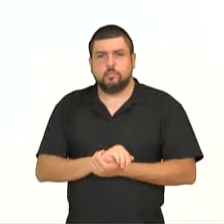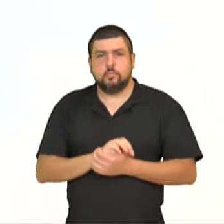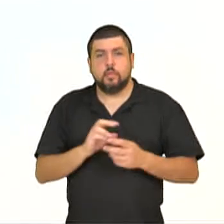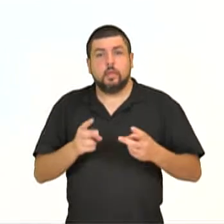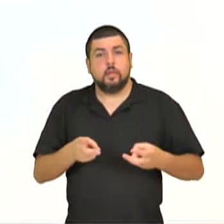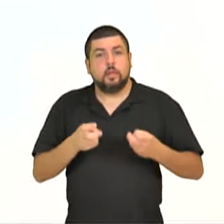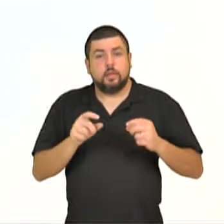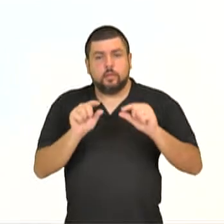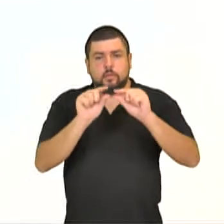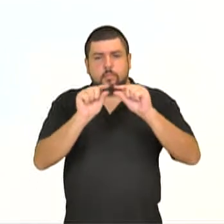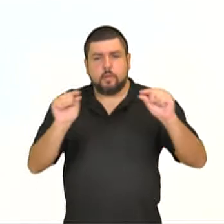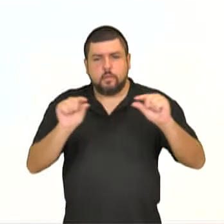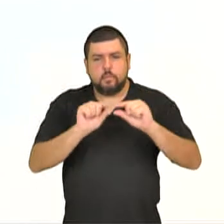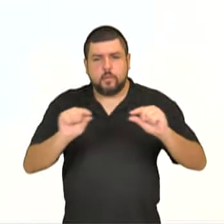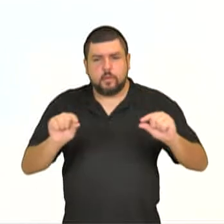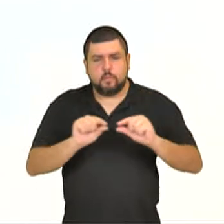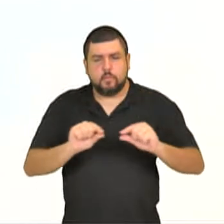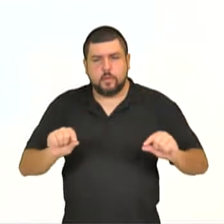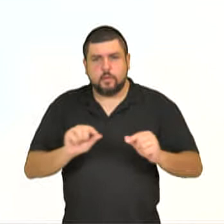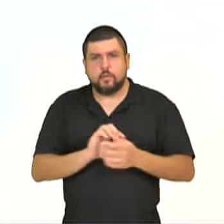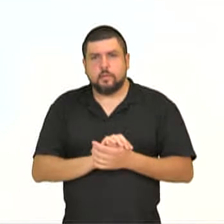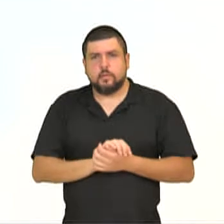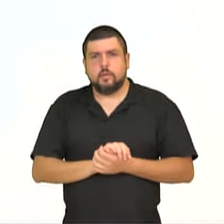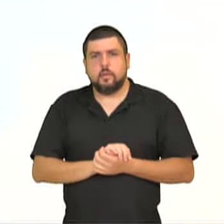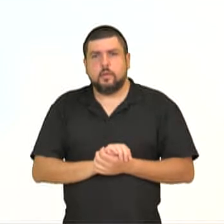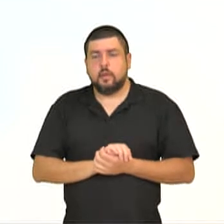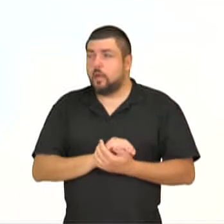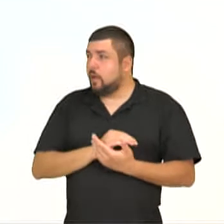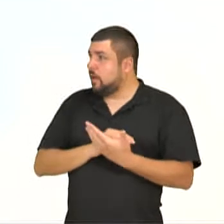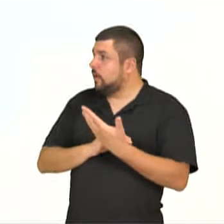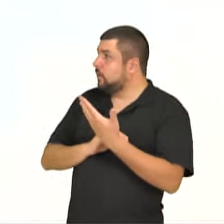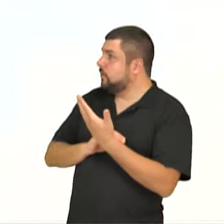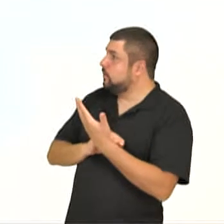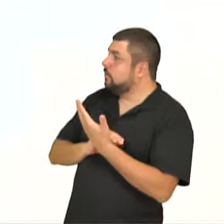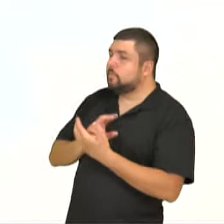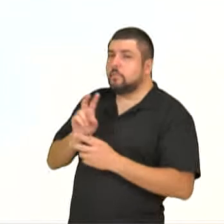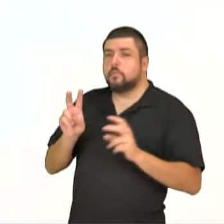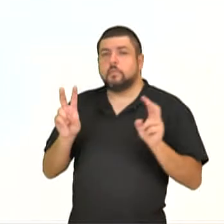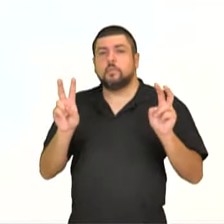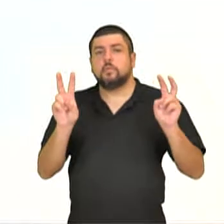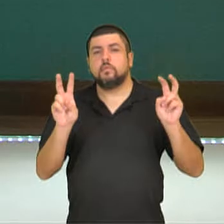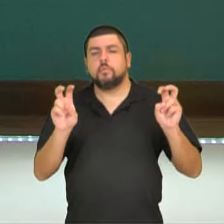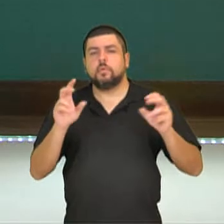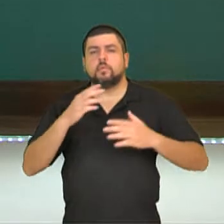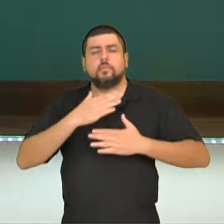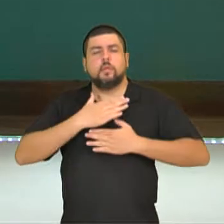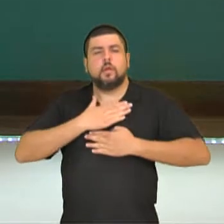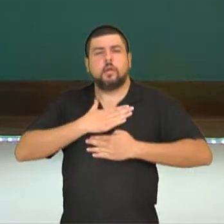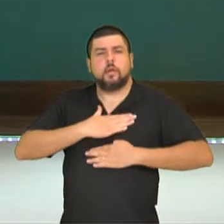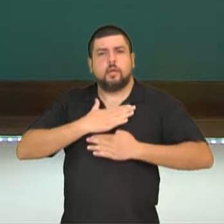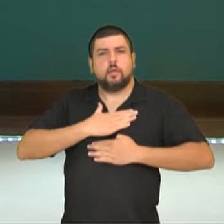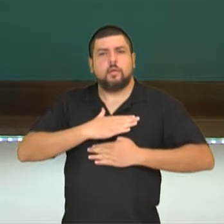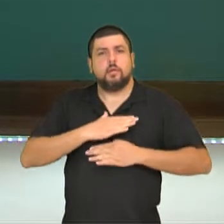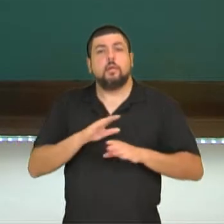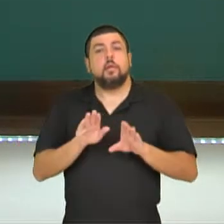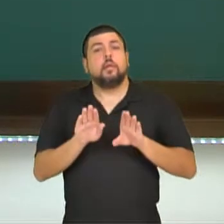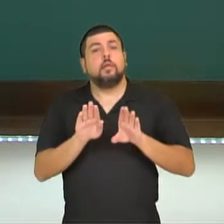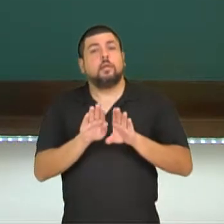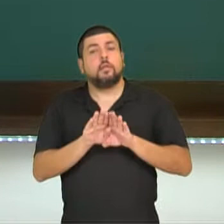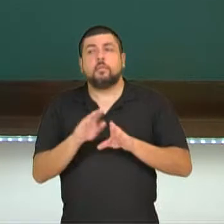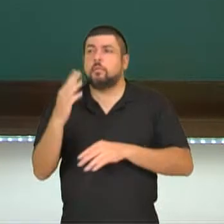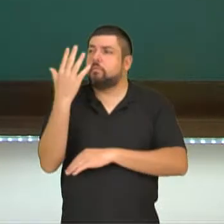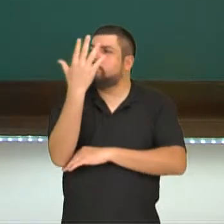temática cotidiana, estamos hablando de la calma y también de la naturaleza, brisa,